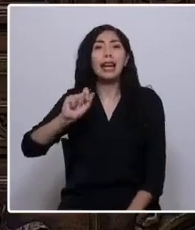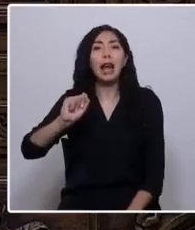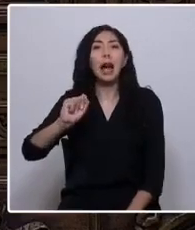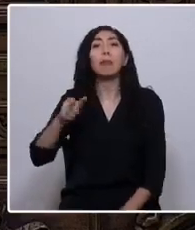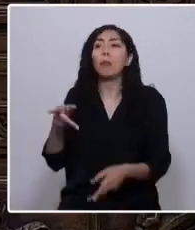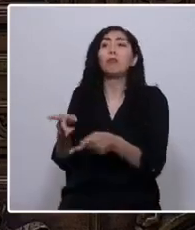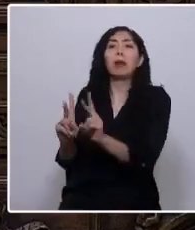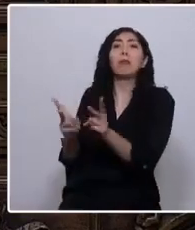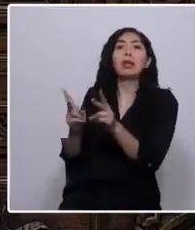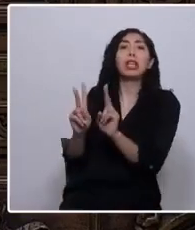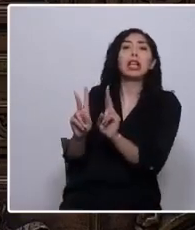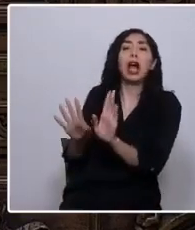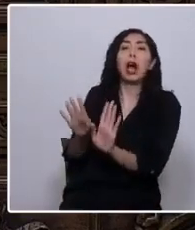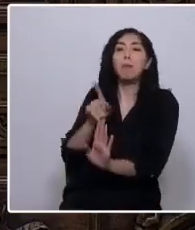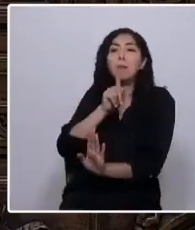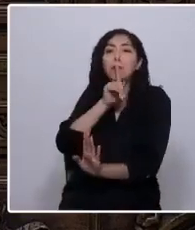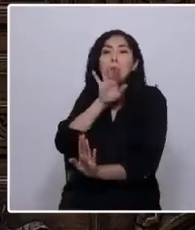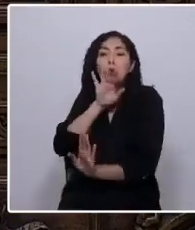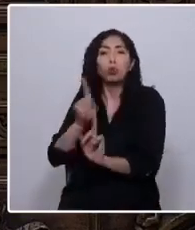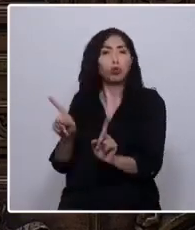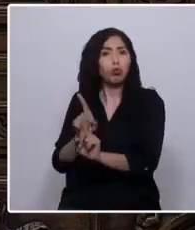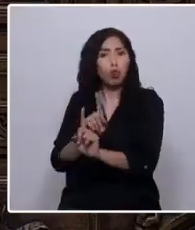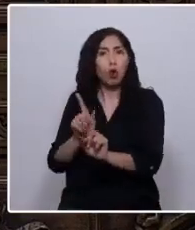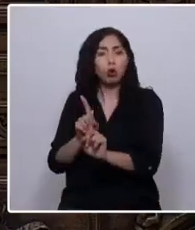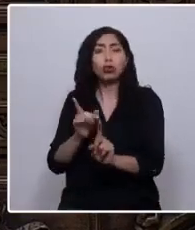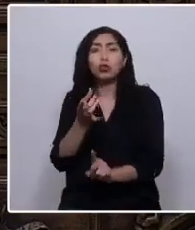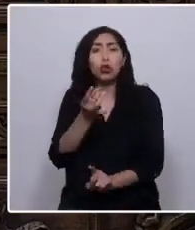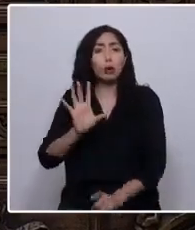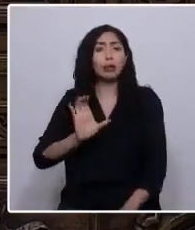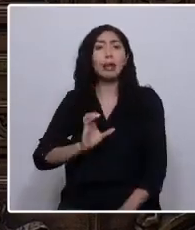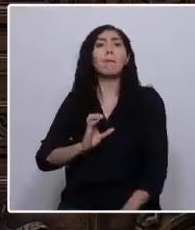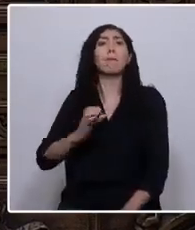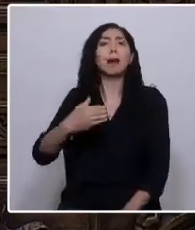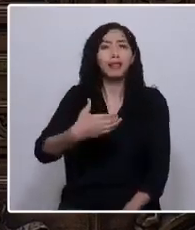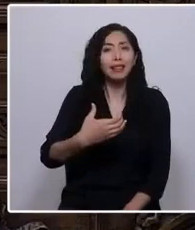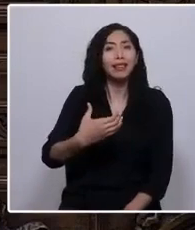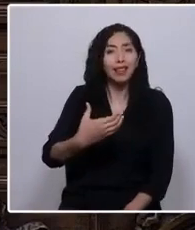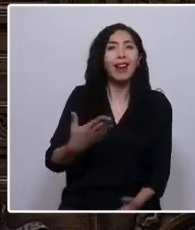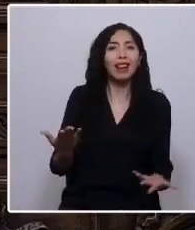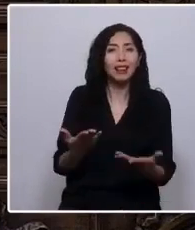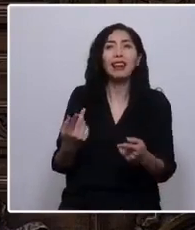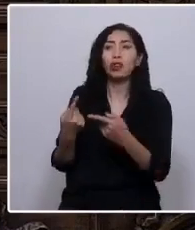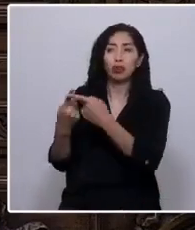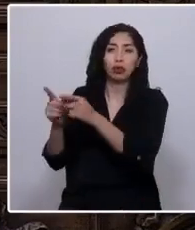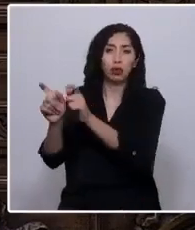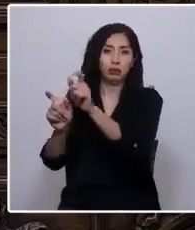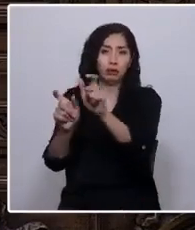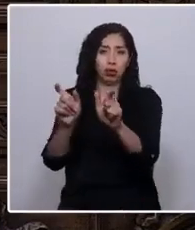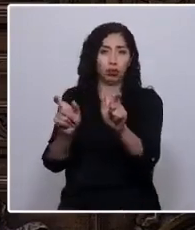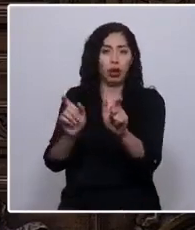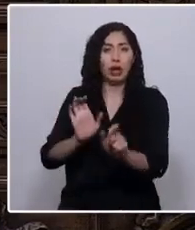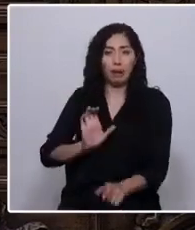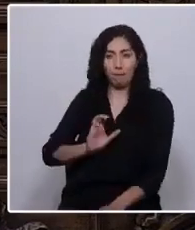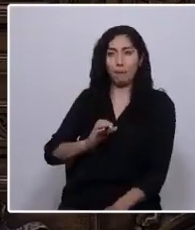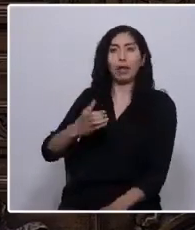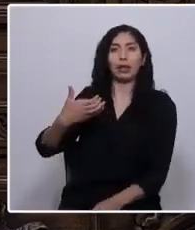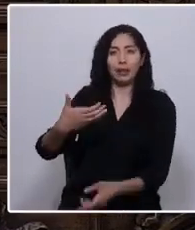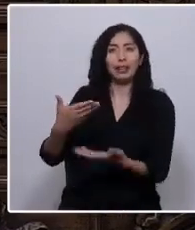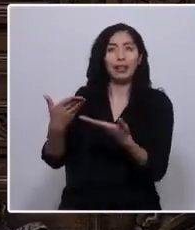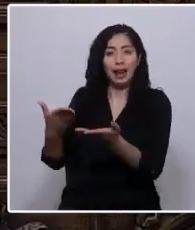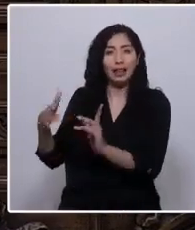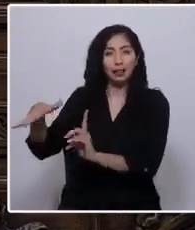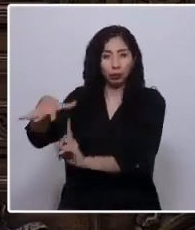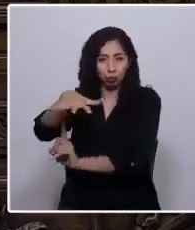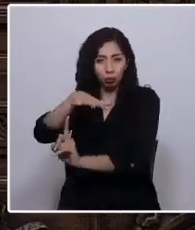Solo basta encontrar empatía, empatía en el prójimo, empatía en la condición compartida que